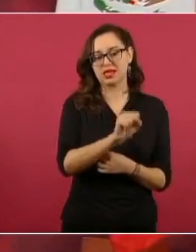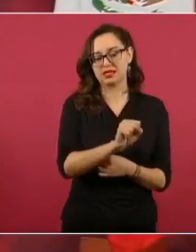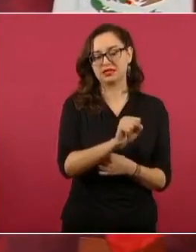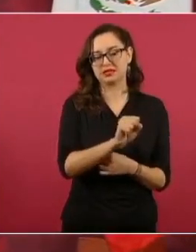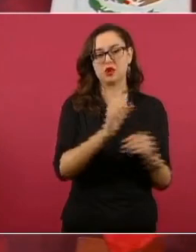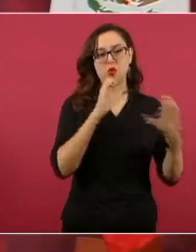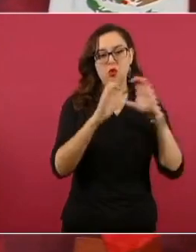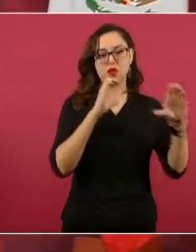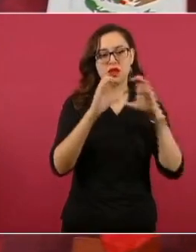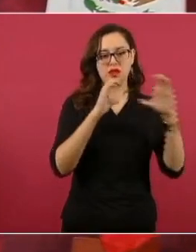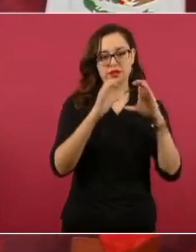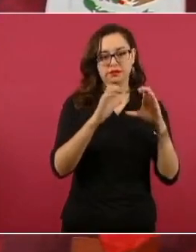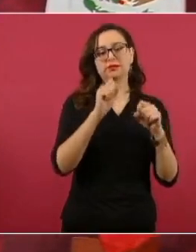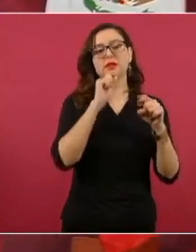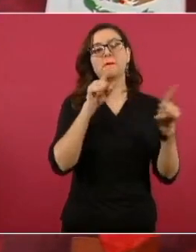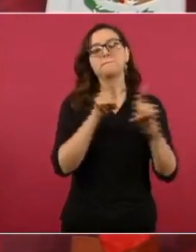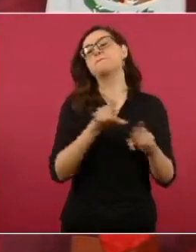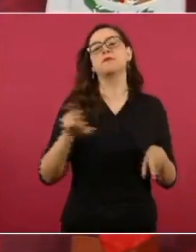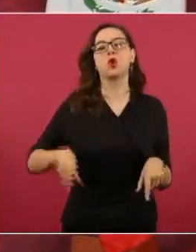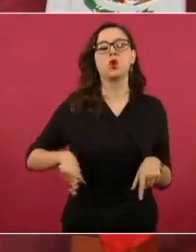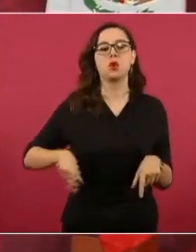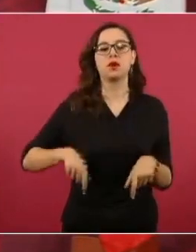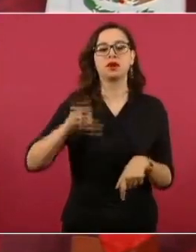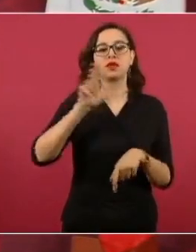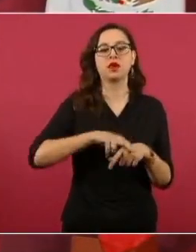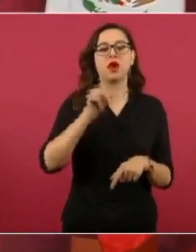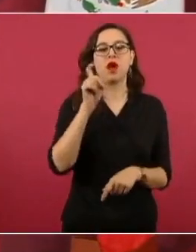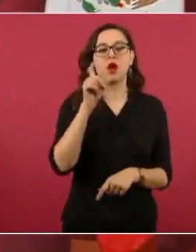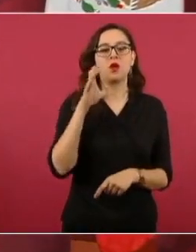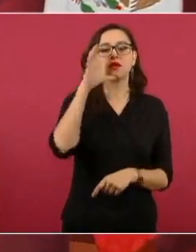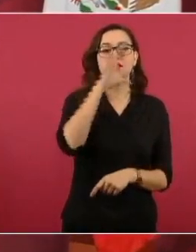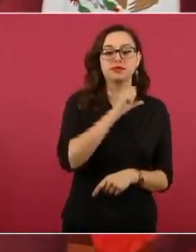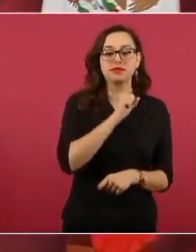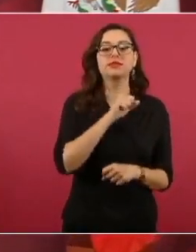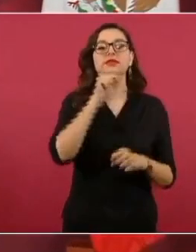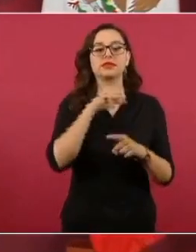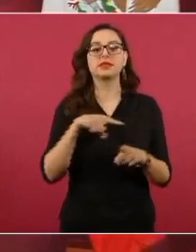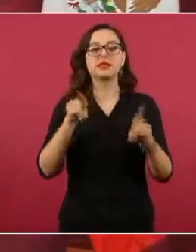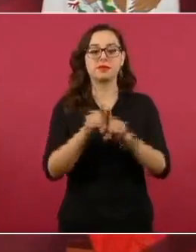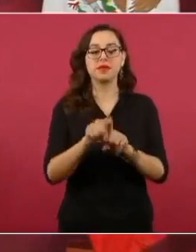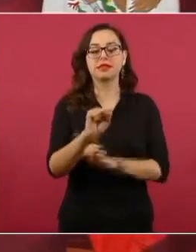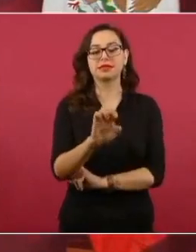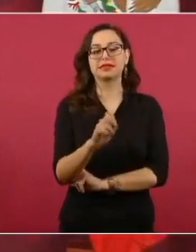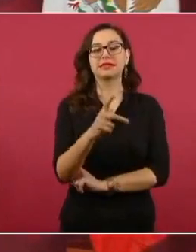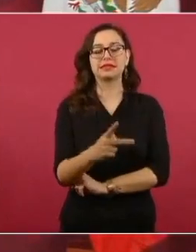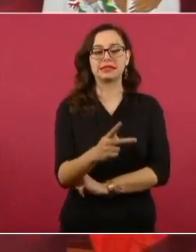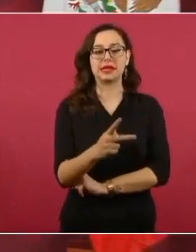de Aguascalientes. Hay secretario de Educación con